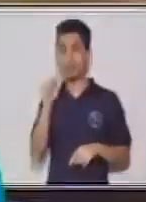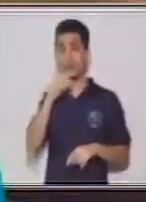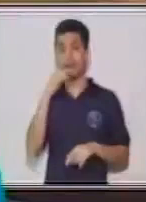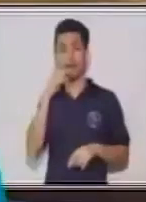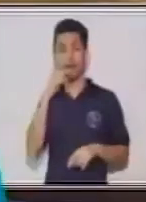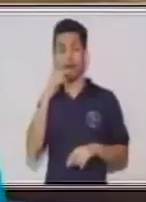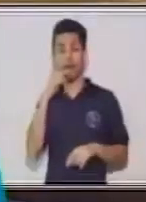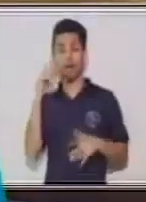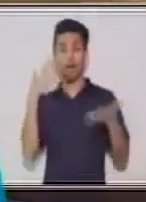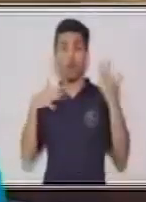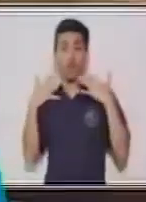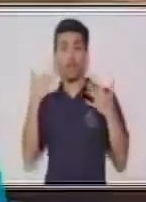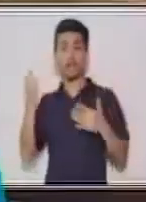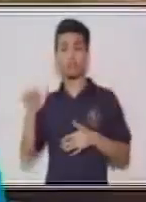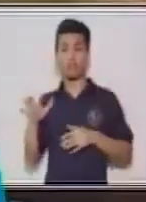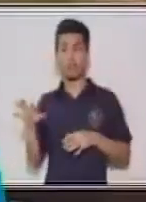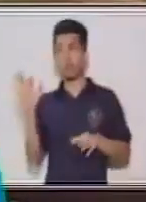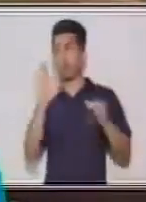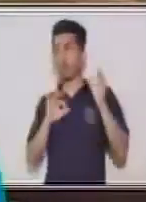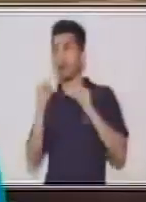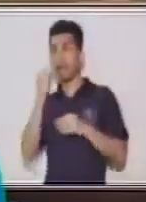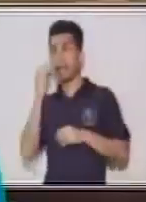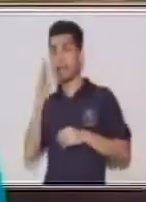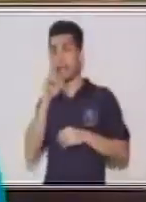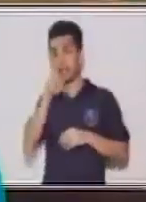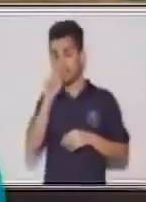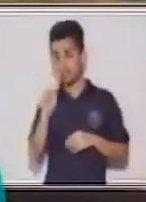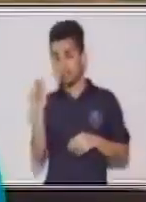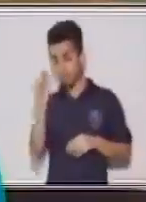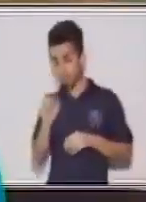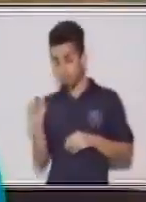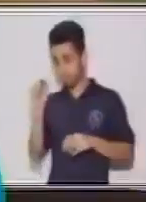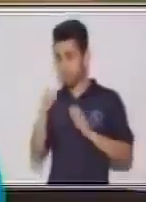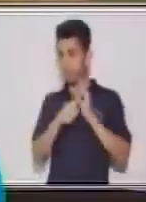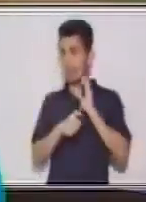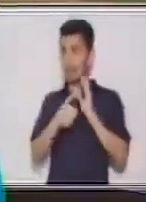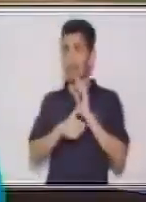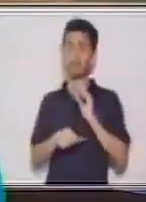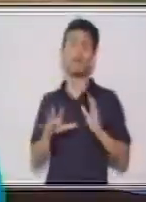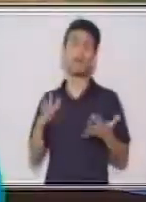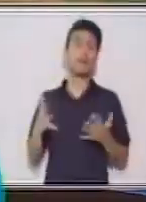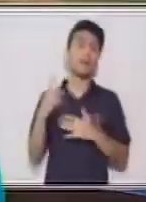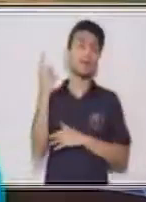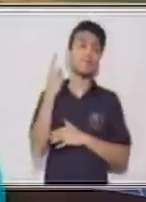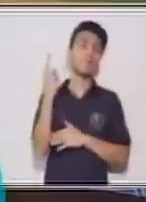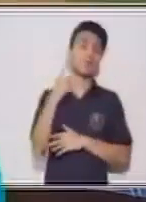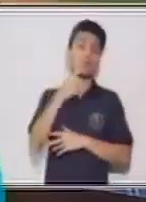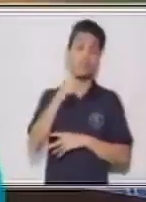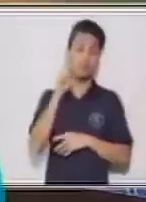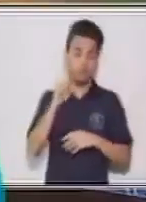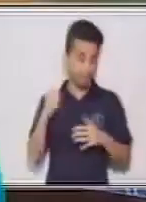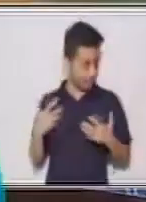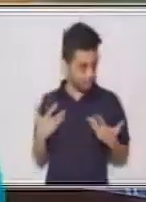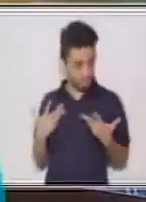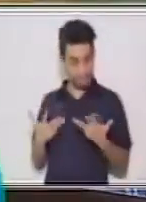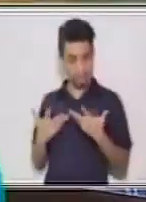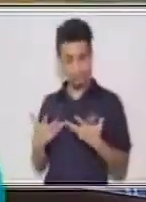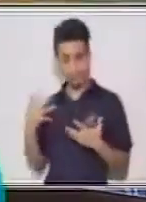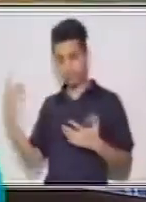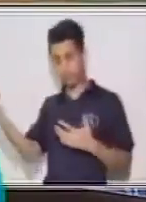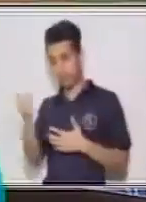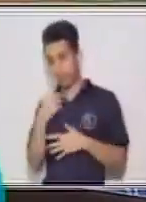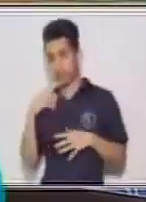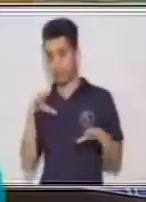azul. O los verbos terminados con ir, los puedes encerrar con anaranjado. Lo importante es que tú te atrevas en casa a hacer todo este tipo de